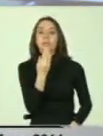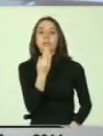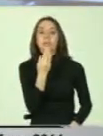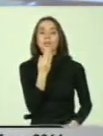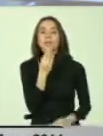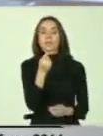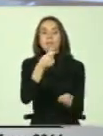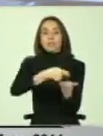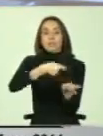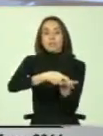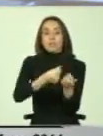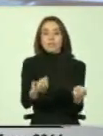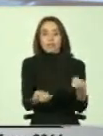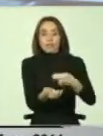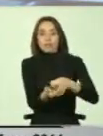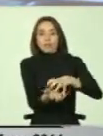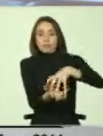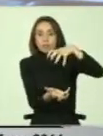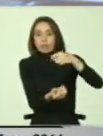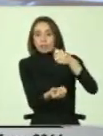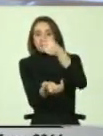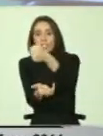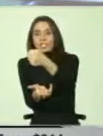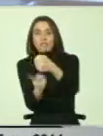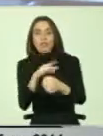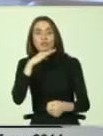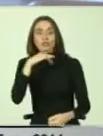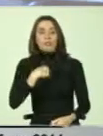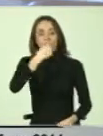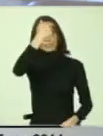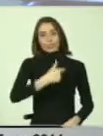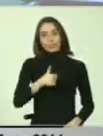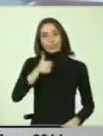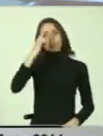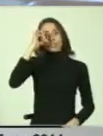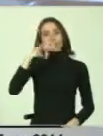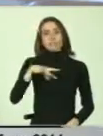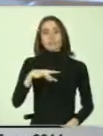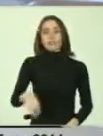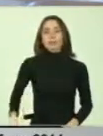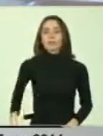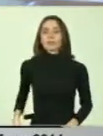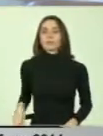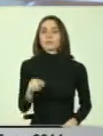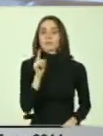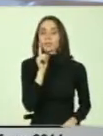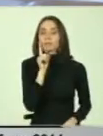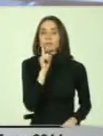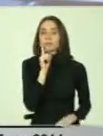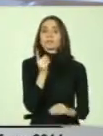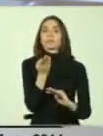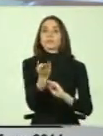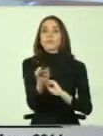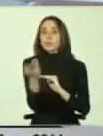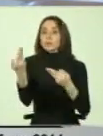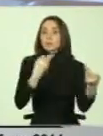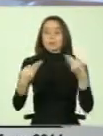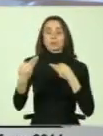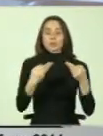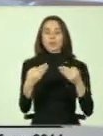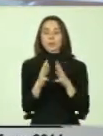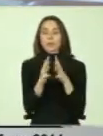También financiamiento insuficiente. Y este director, si de eso sabe, es bastante. Tenemos que estar siempre con una demanda insatisfecha enorme,